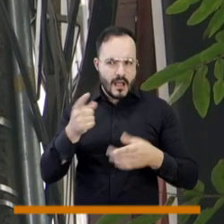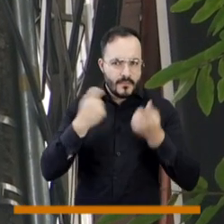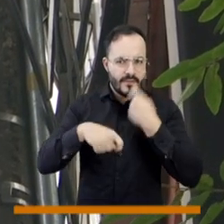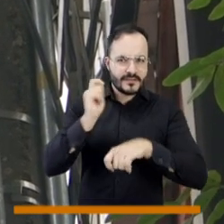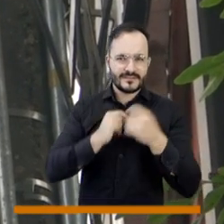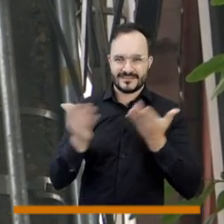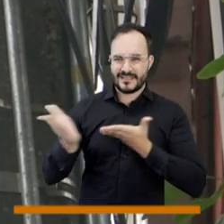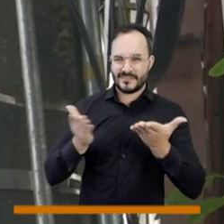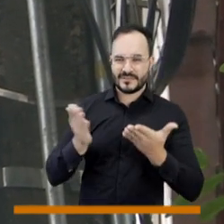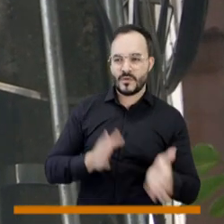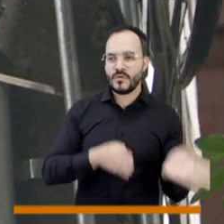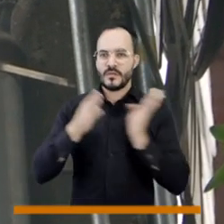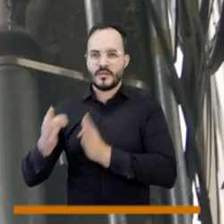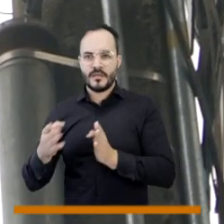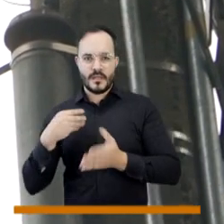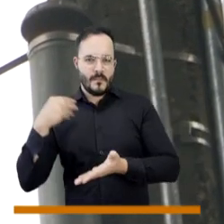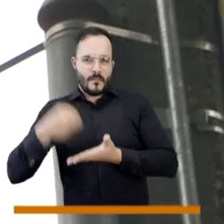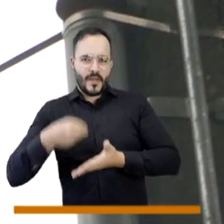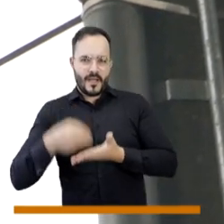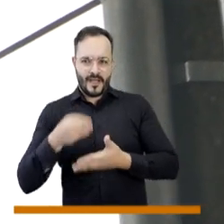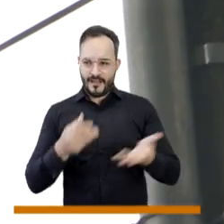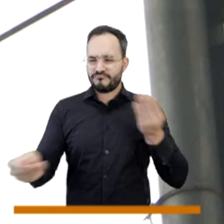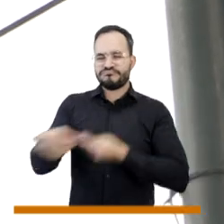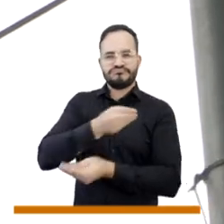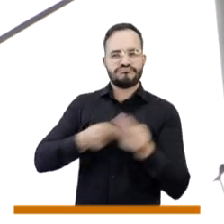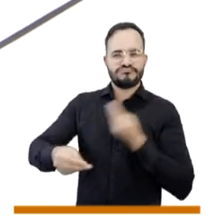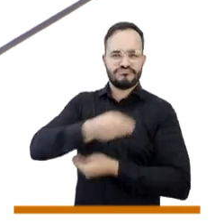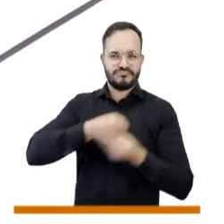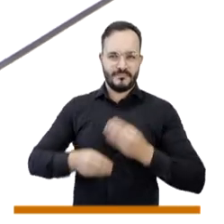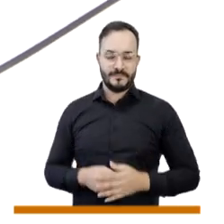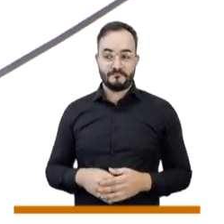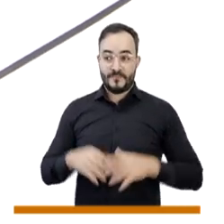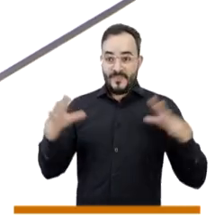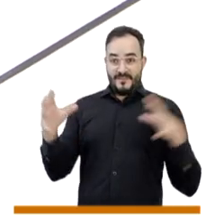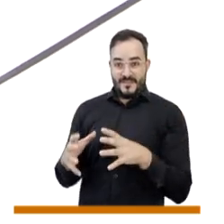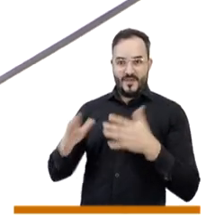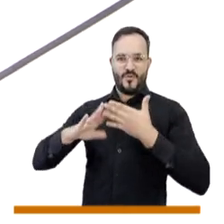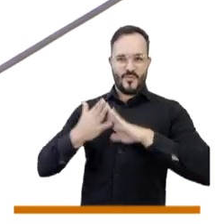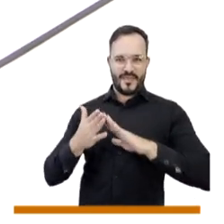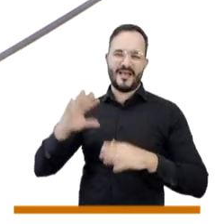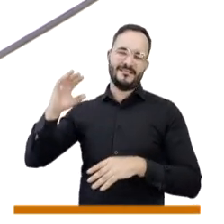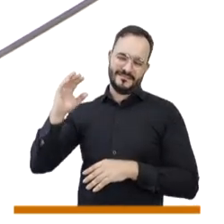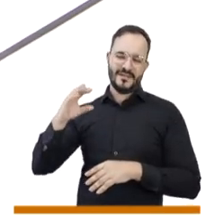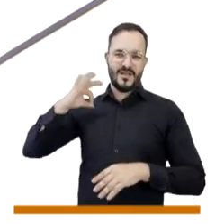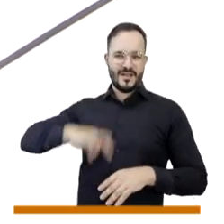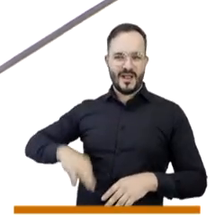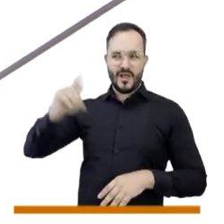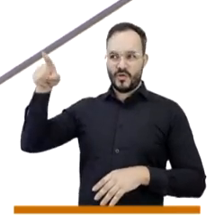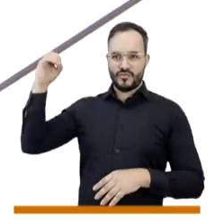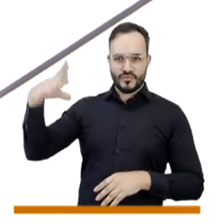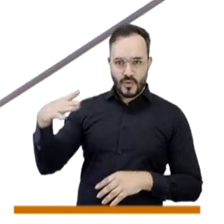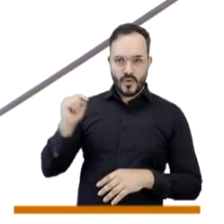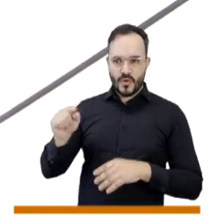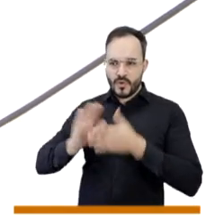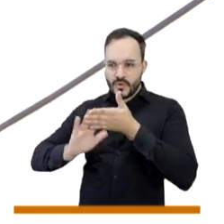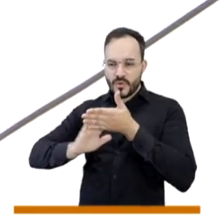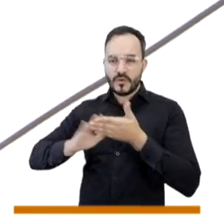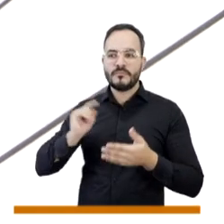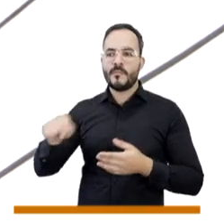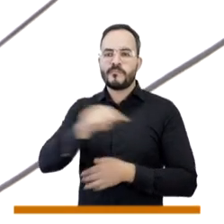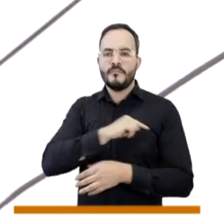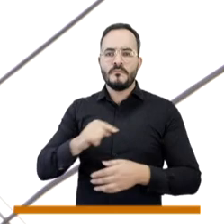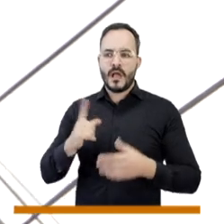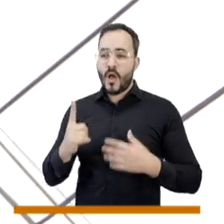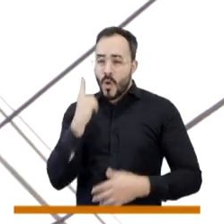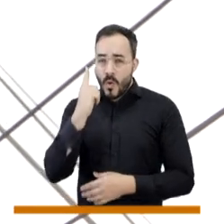entre todos para compensar las facturas de servicios. La diferencia en esta comunidad solar es que el proyecto no está asociado con ningún usuario